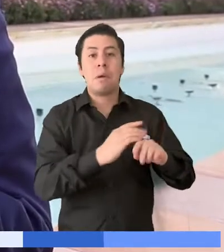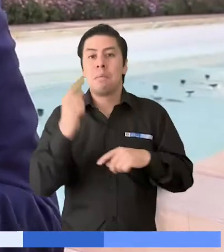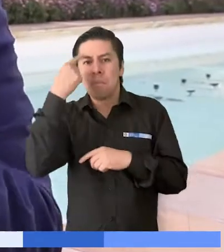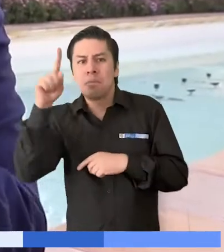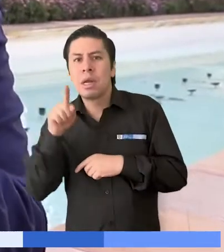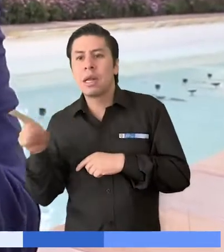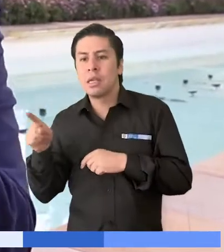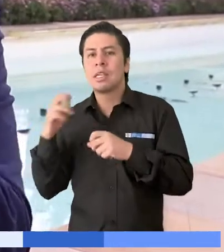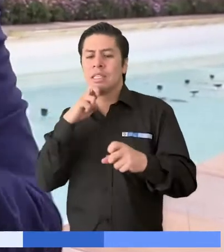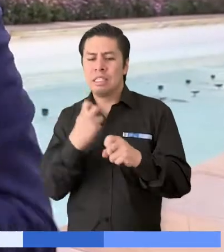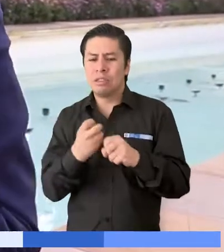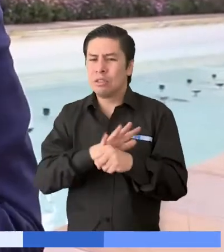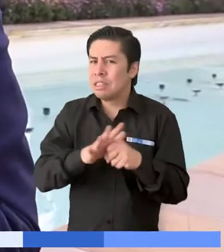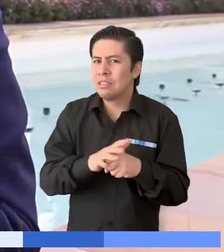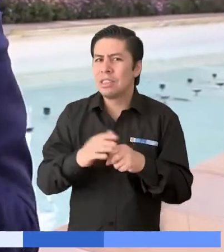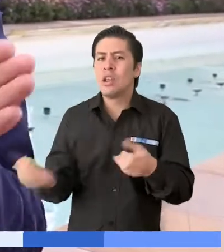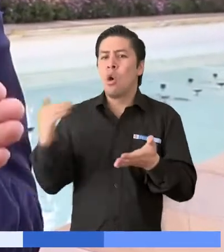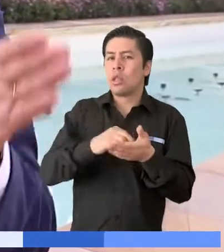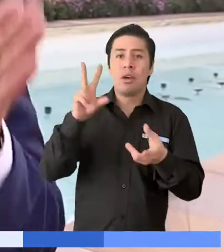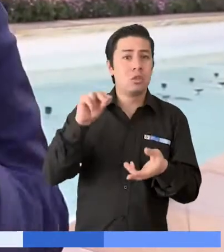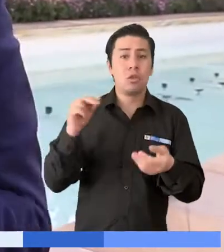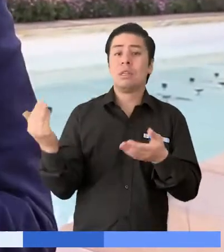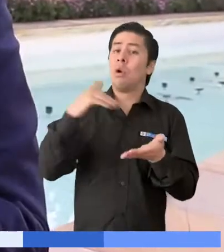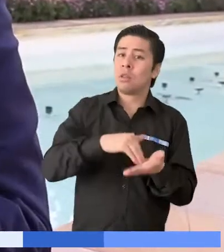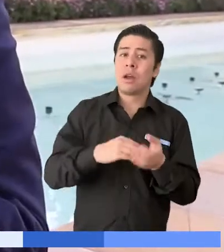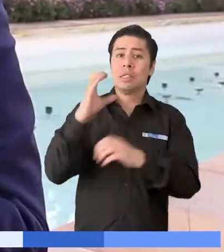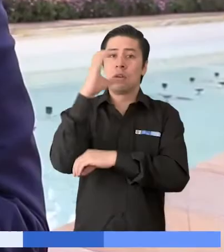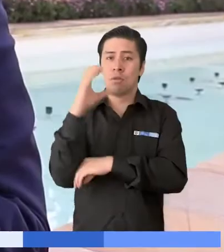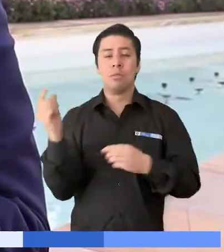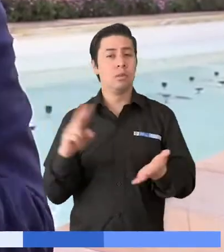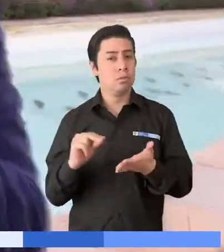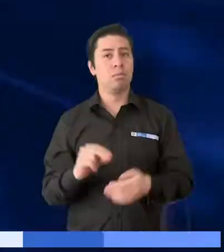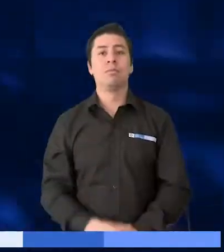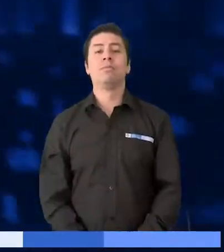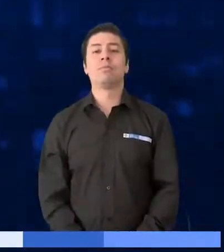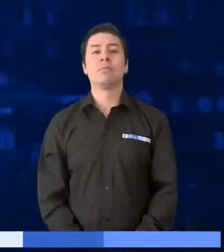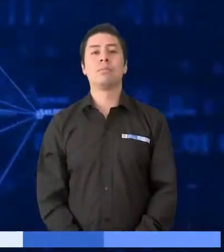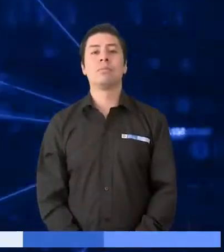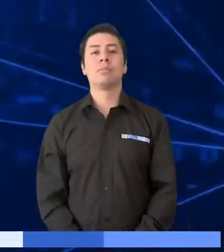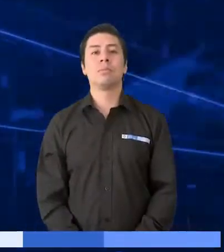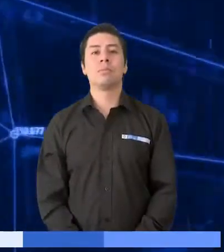de prevención para que estos hechos victimizantes o estas situaciones no se presenten más en nuestro país.